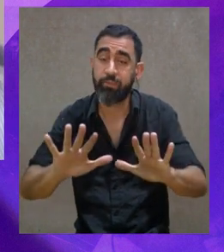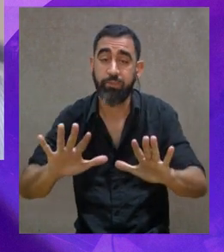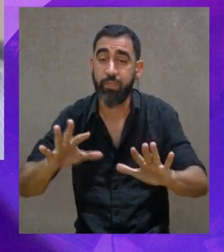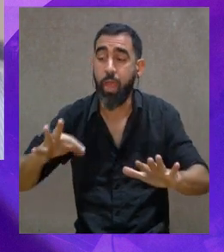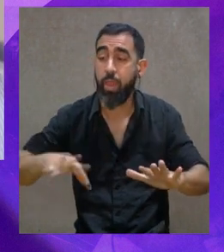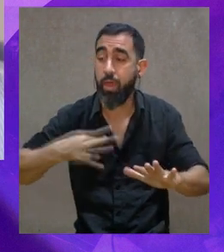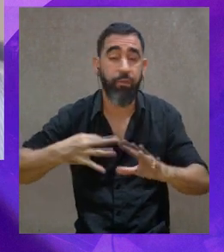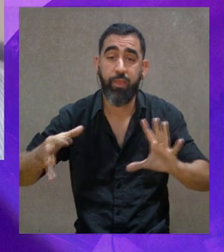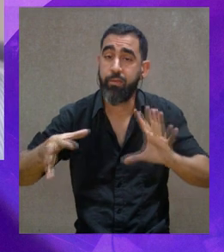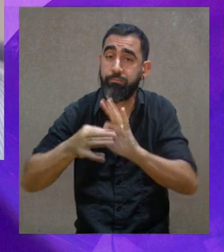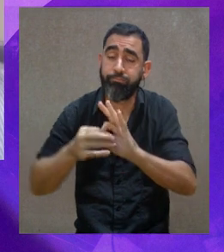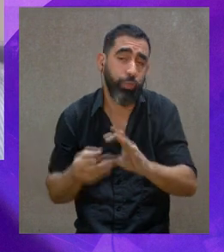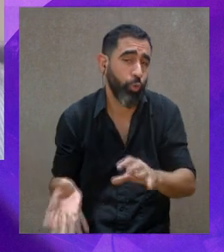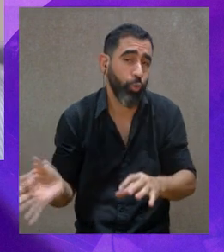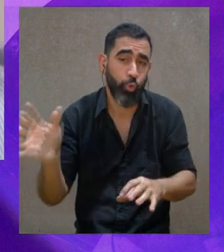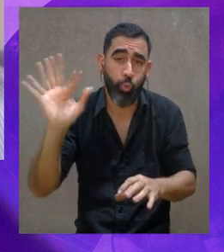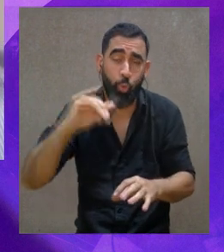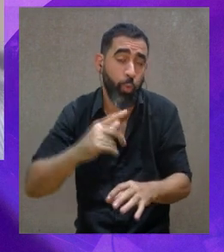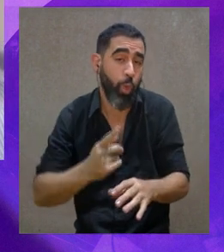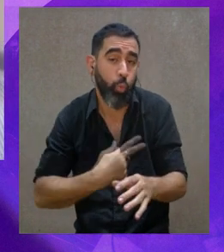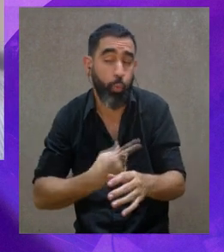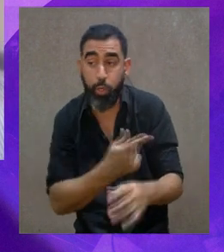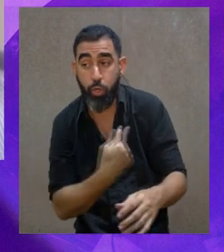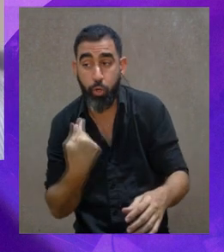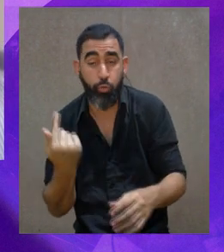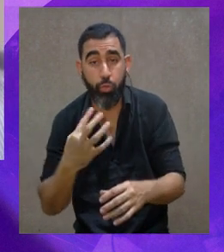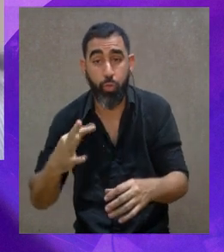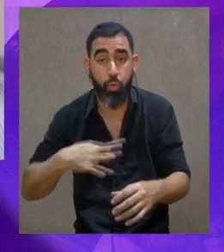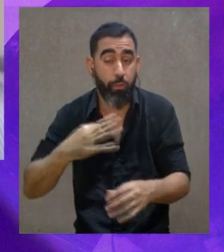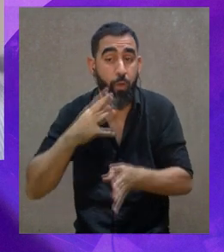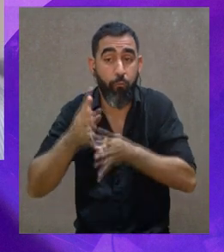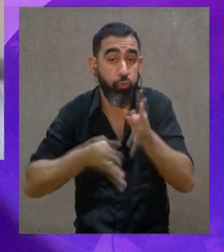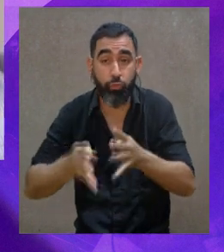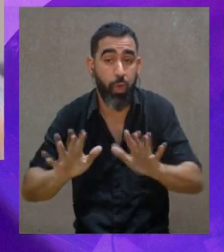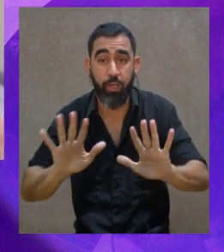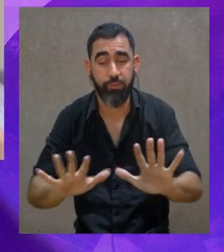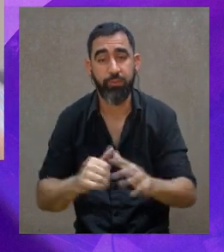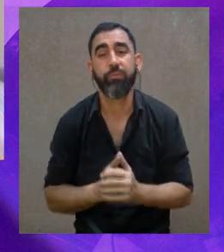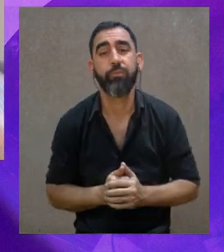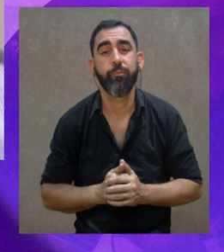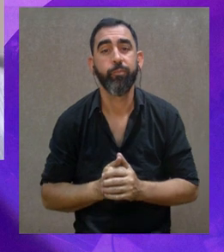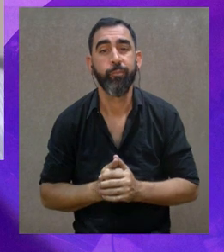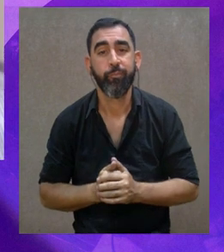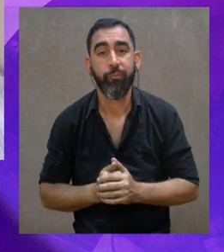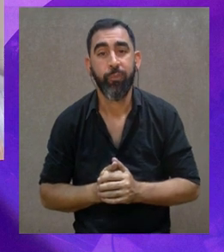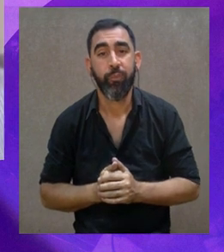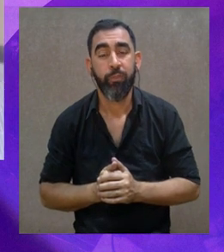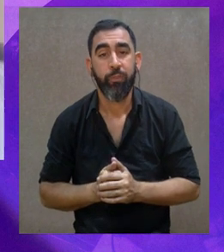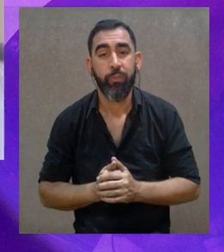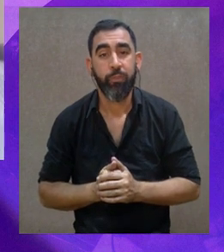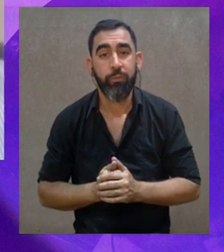decís, a cosas que son tan elementales en nuestro propio funcionamiento y como seres,